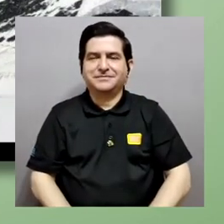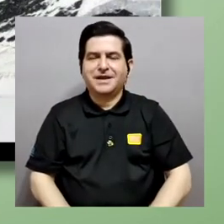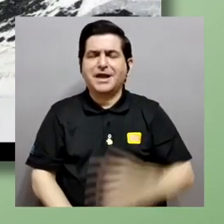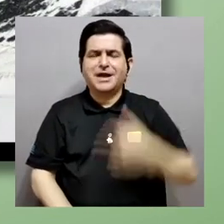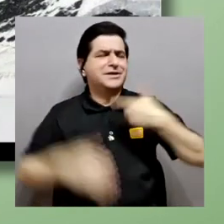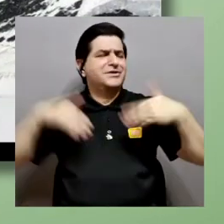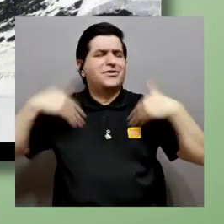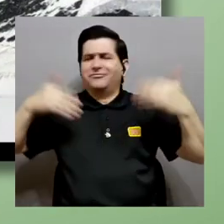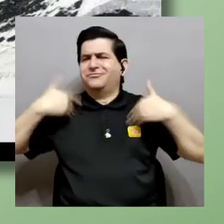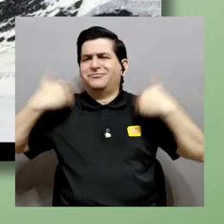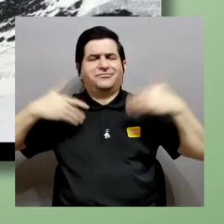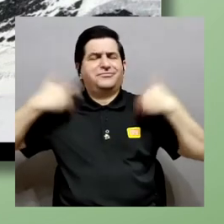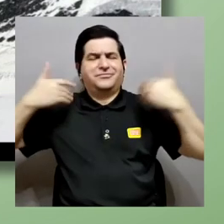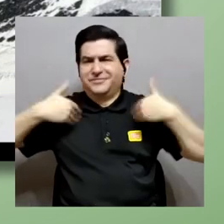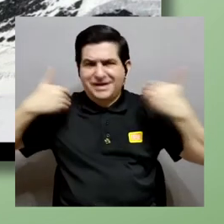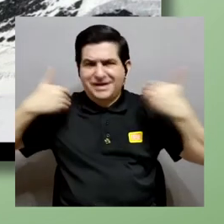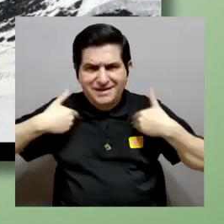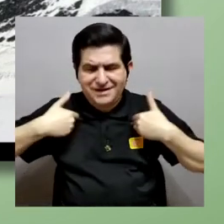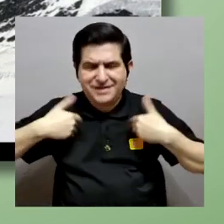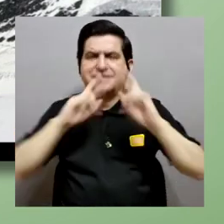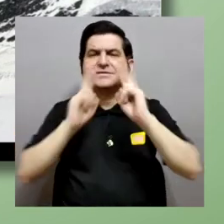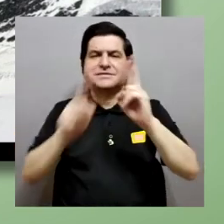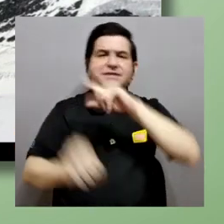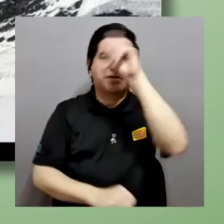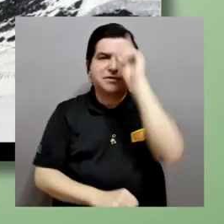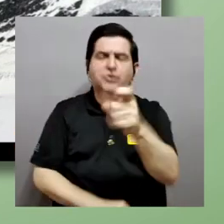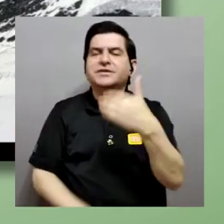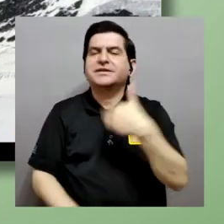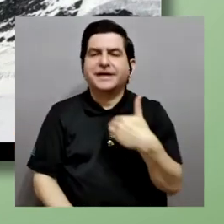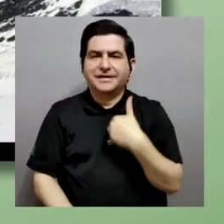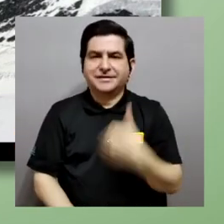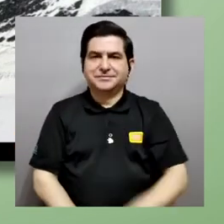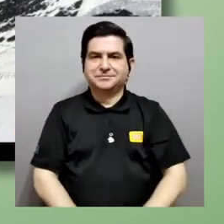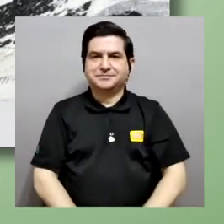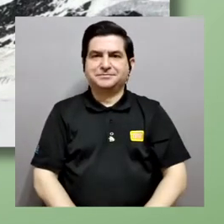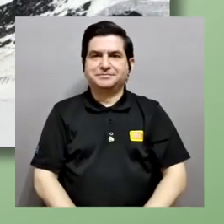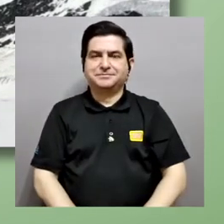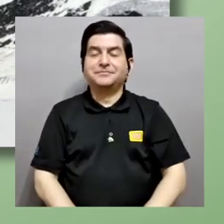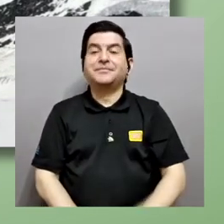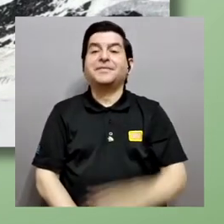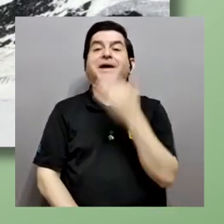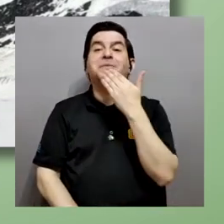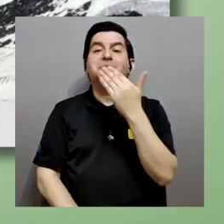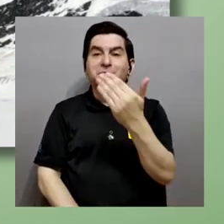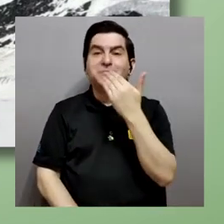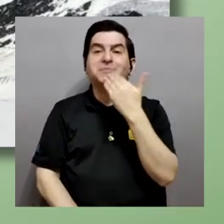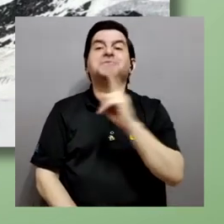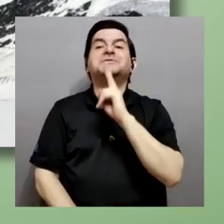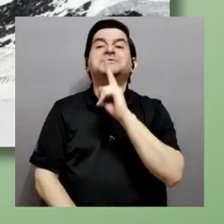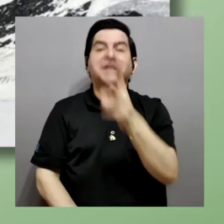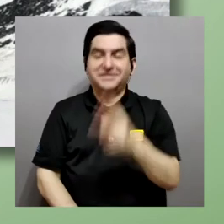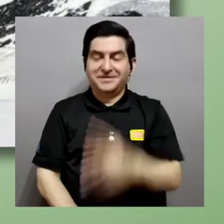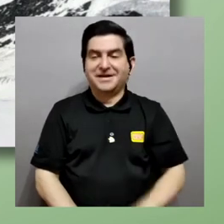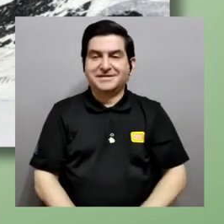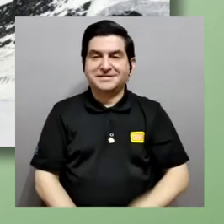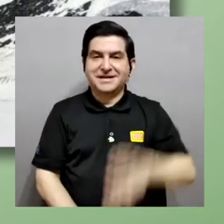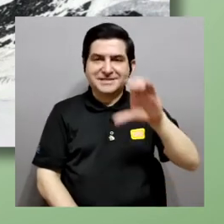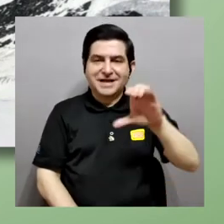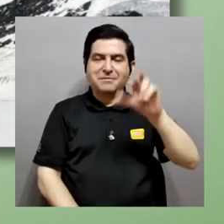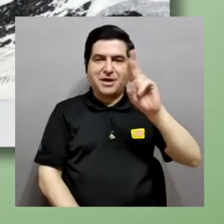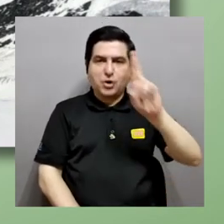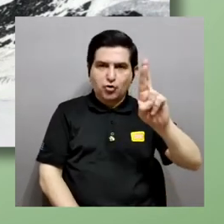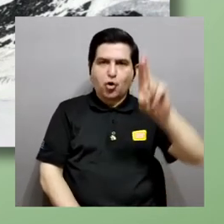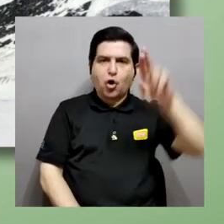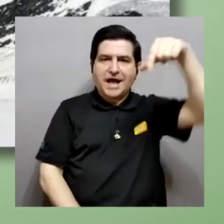completamente feliz de contestar cualquier pregunta que tengan bueno bueno muchísimas gracias de verdad Camilo